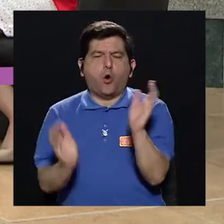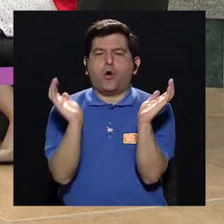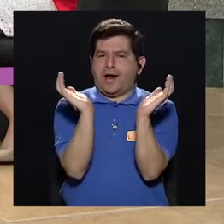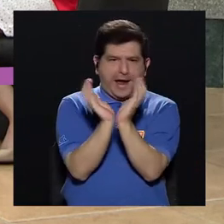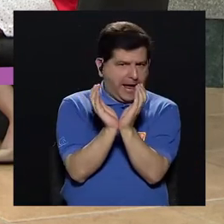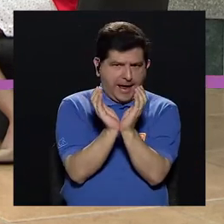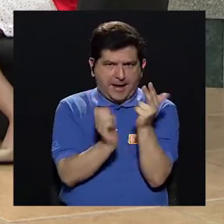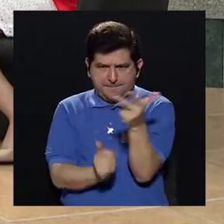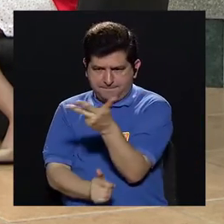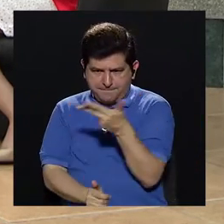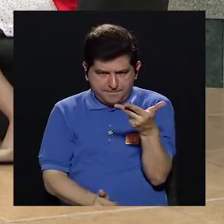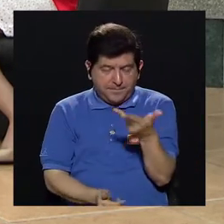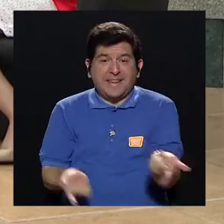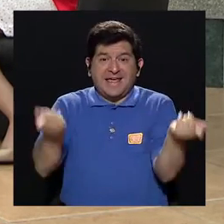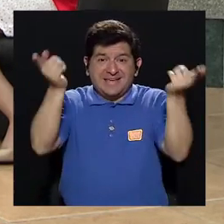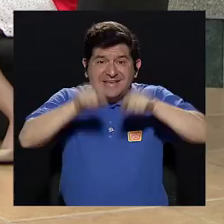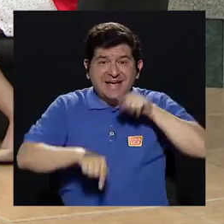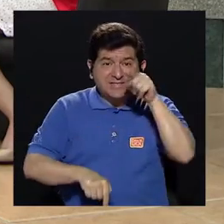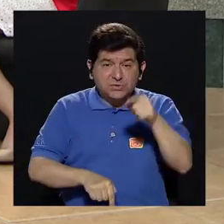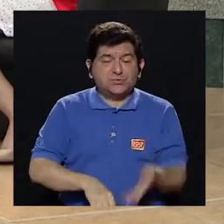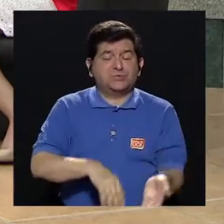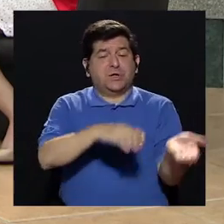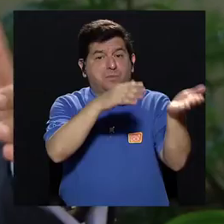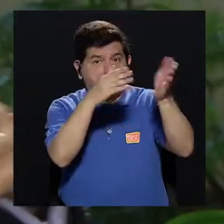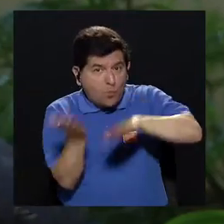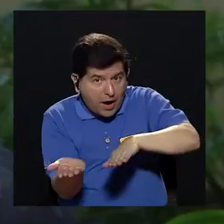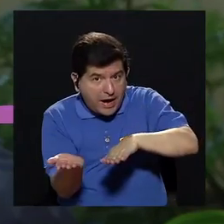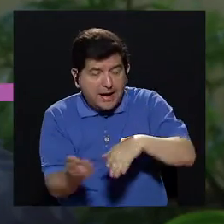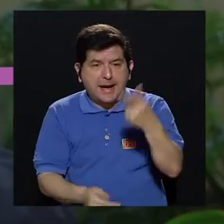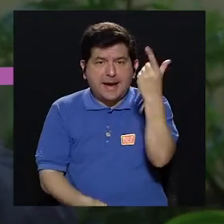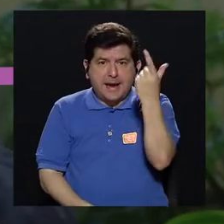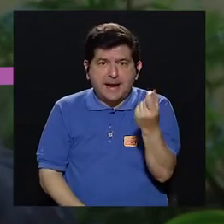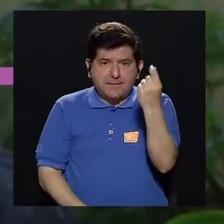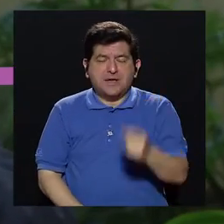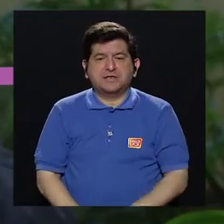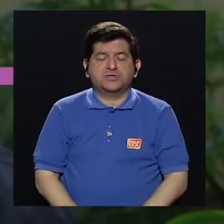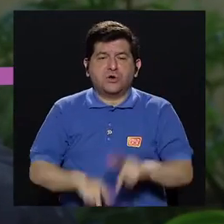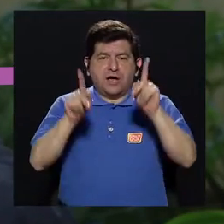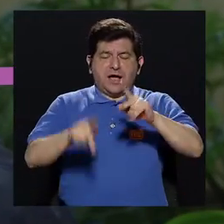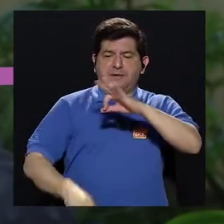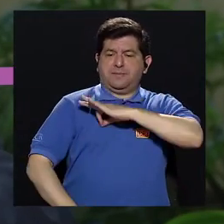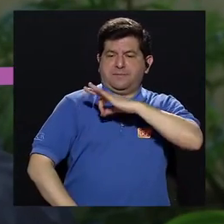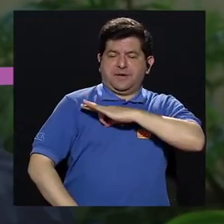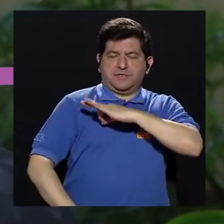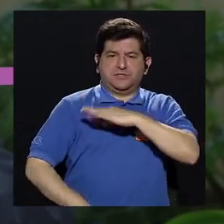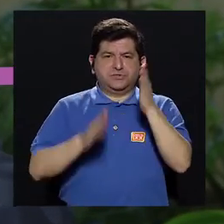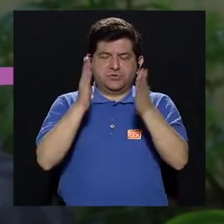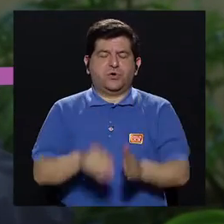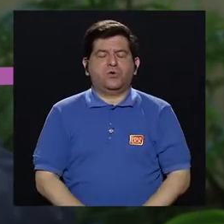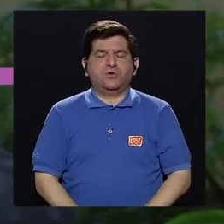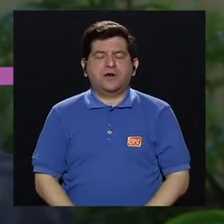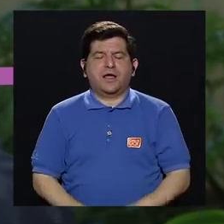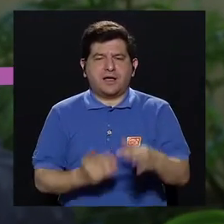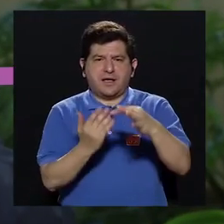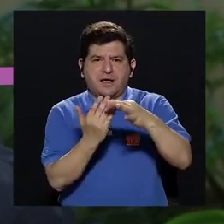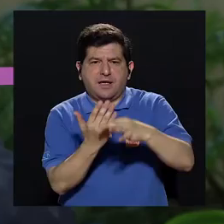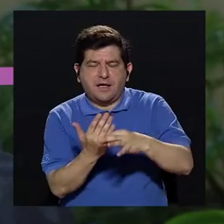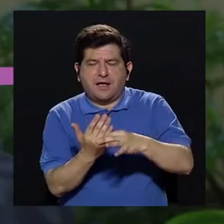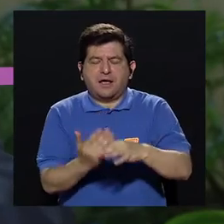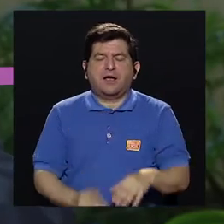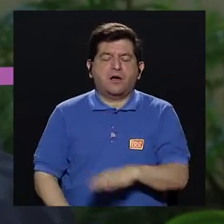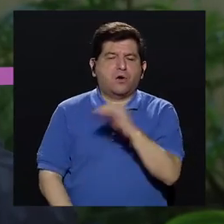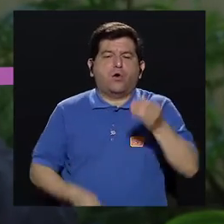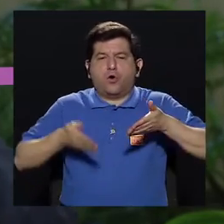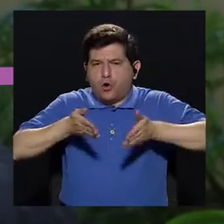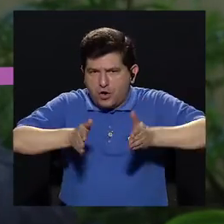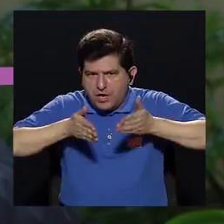en la caja, en caso de que usted fallezca, su pensión le queda a sus beneficiarios, llámese su viuda o viuda, o